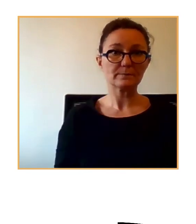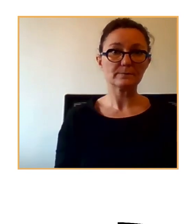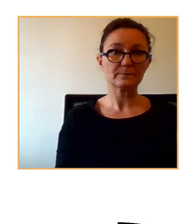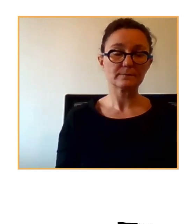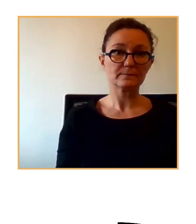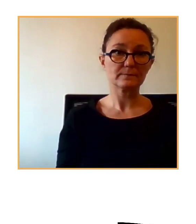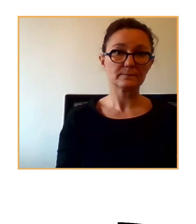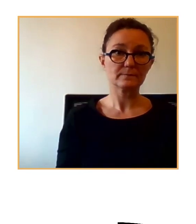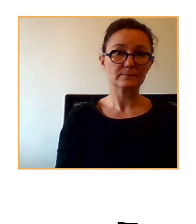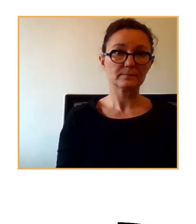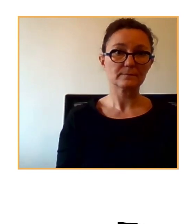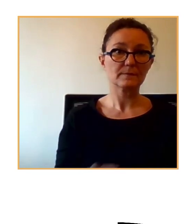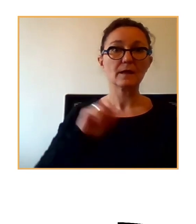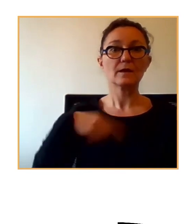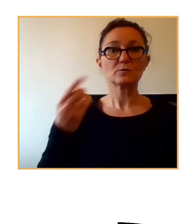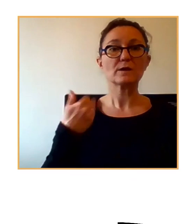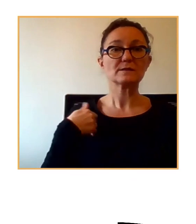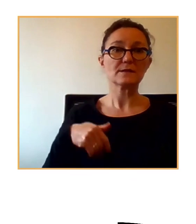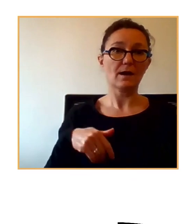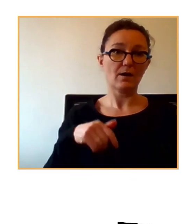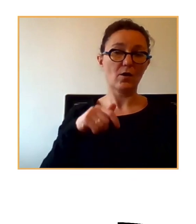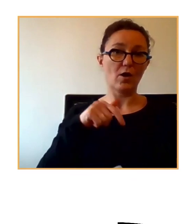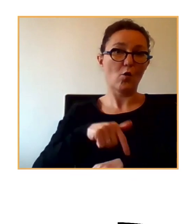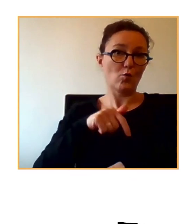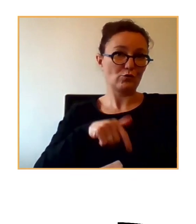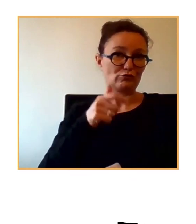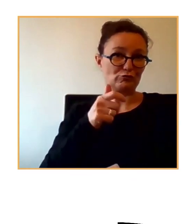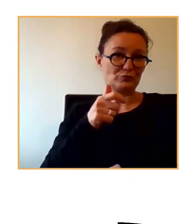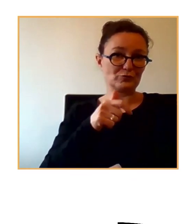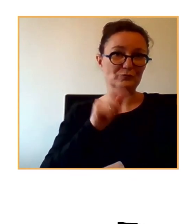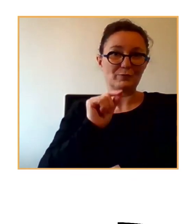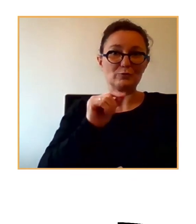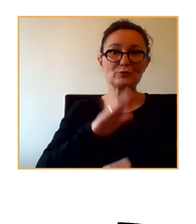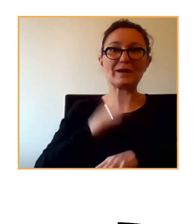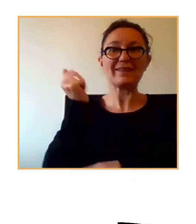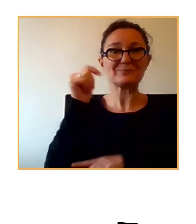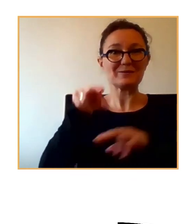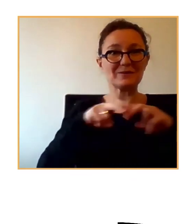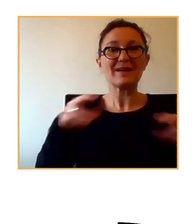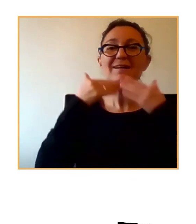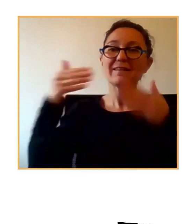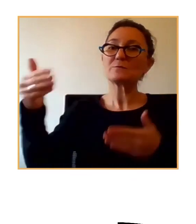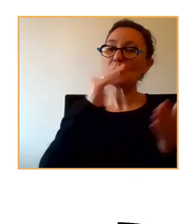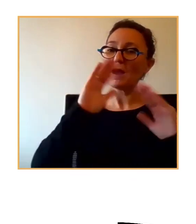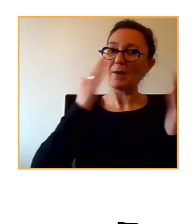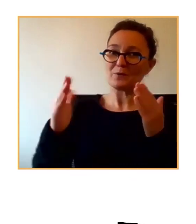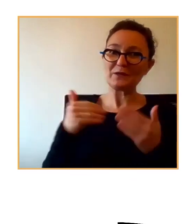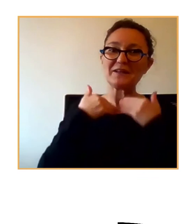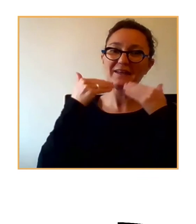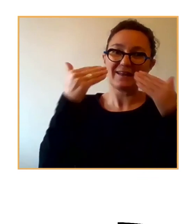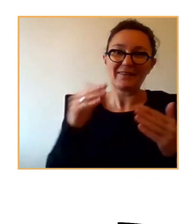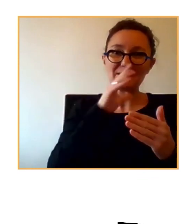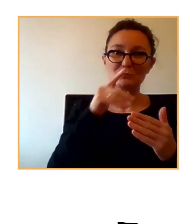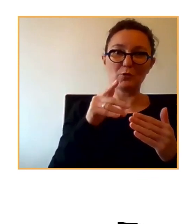y dejamos unos minutitos para despedirme en este caso de esta mesa muchísimas gracias por las aportaciones muchísimas gracias por las voces distintas de